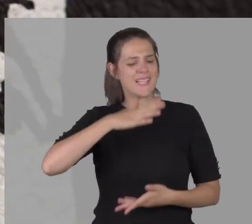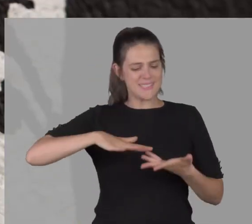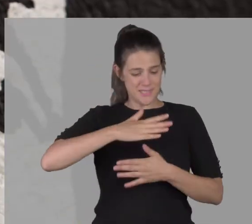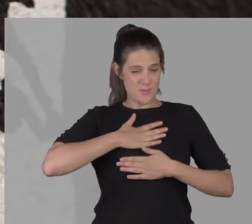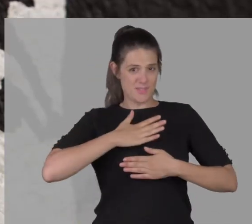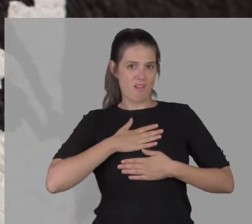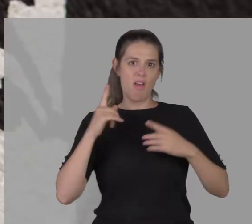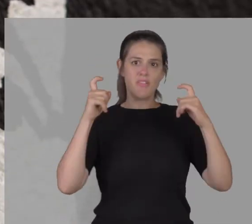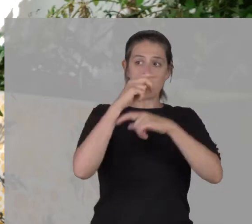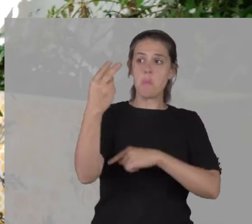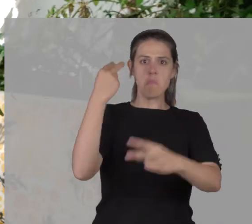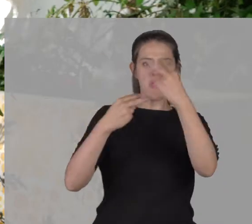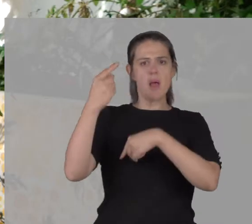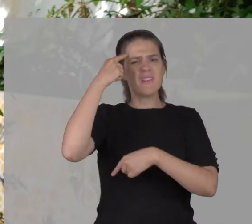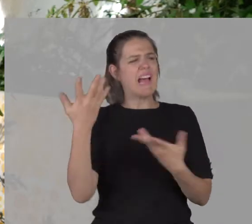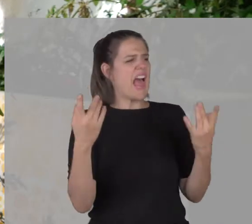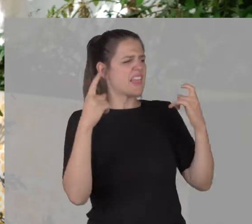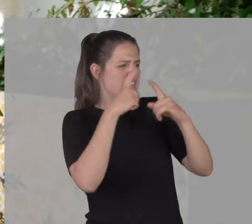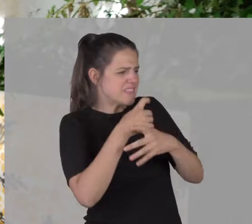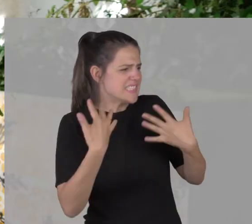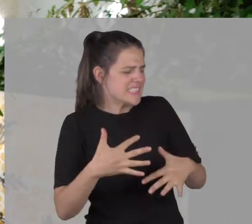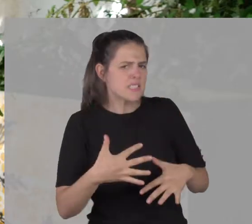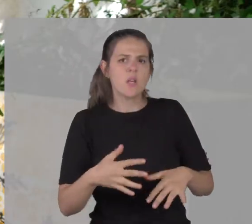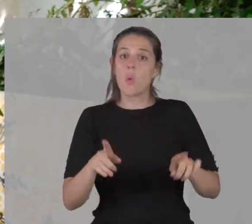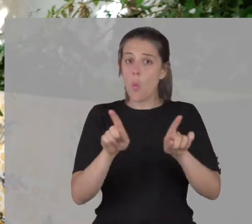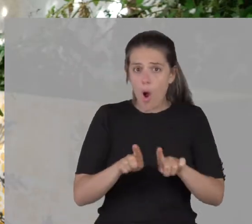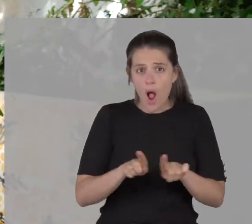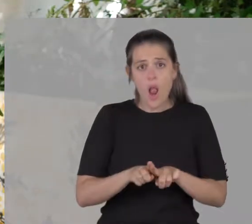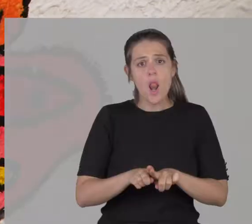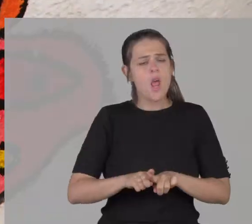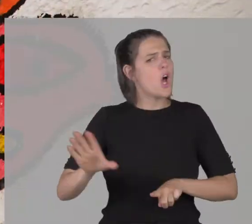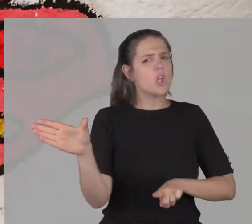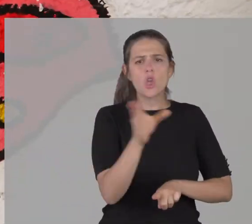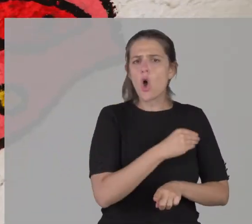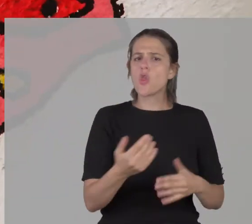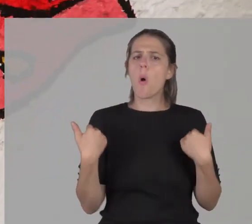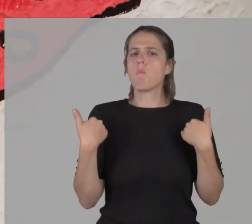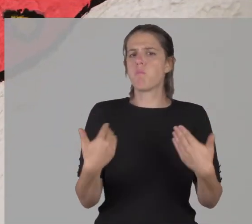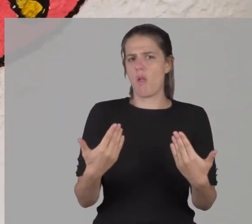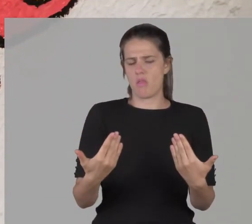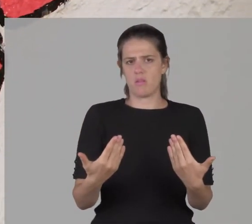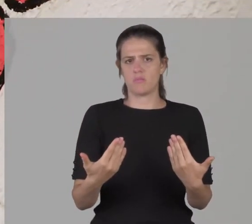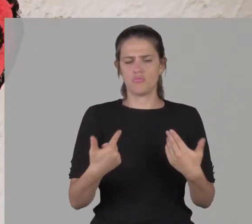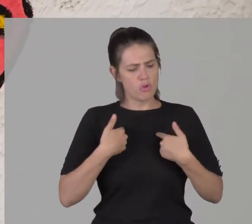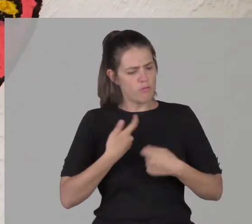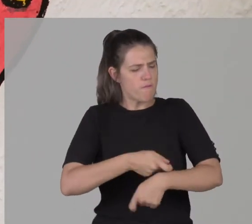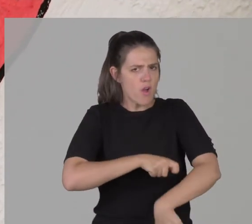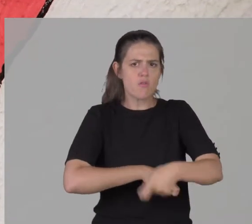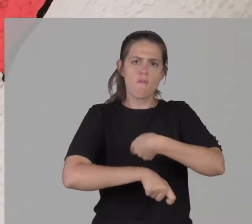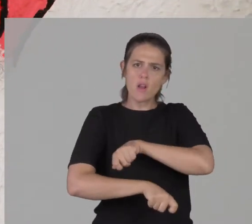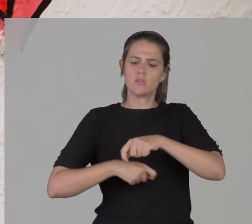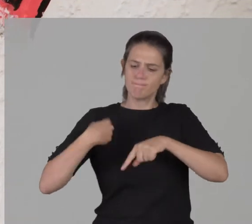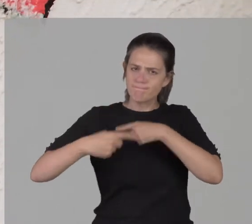más que esta realidad parece difícil, mirándolo de afuera, todo se puede